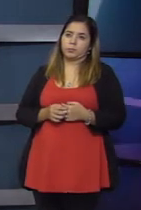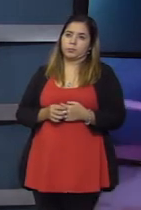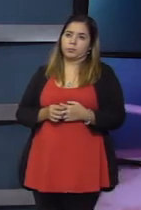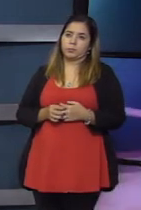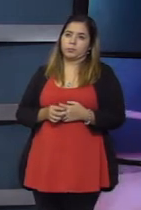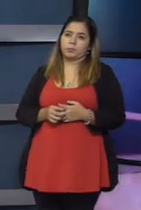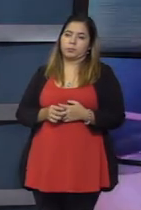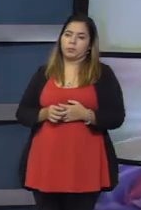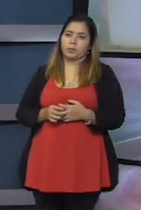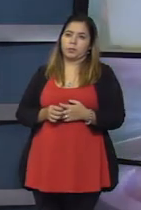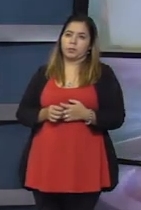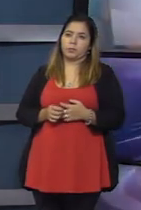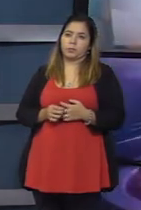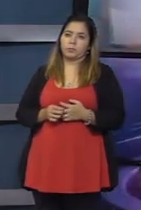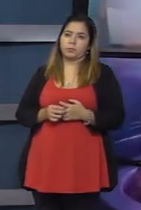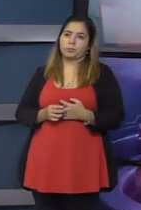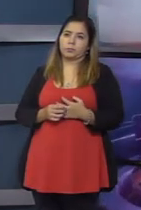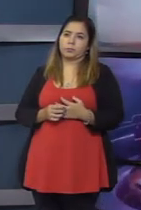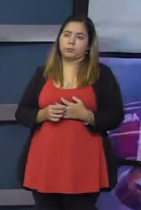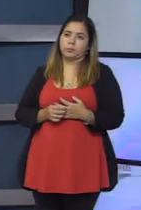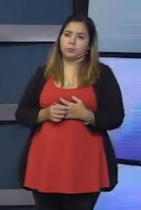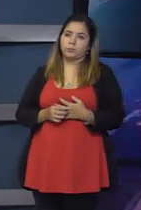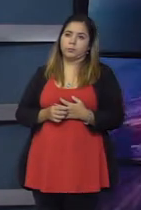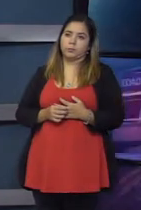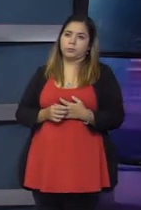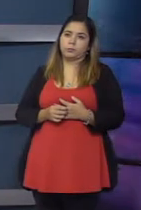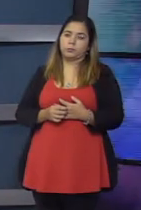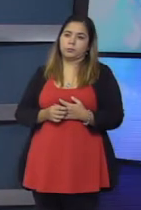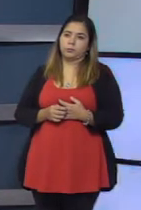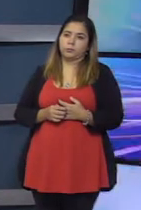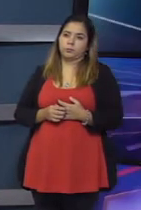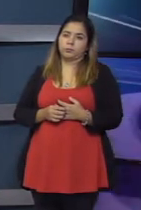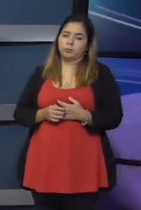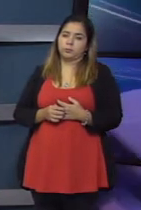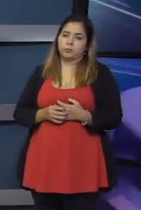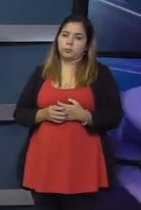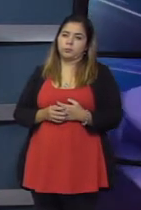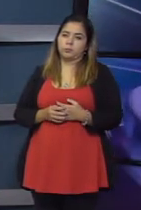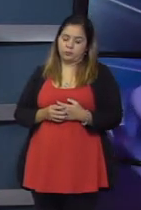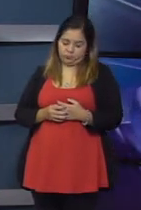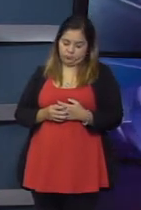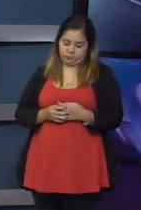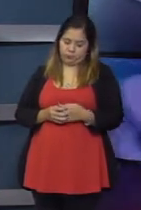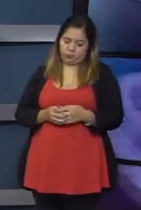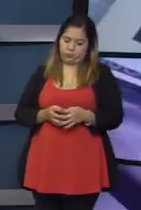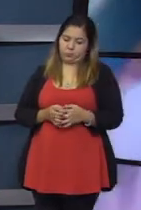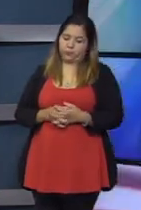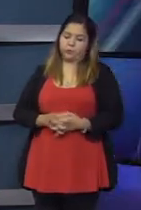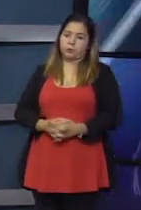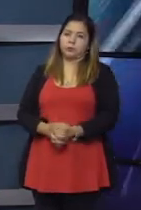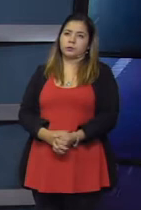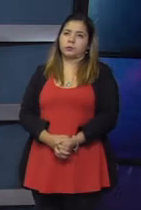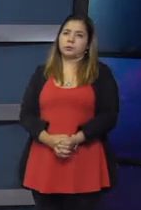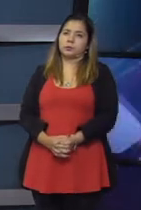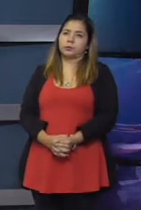va a ser el 90% del sueldo de un ministro que es lo que cobra un ministro por todo concepto